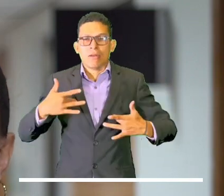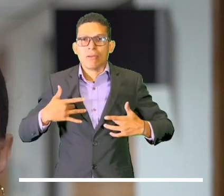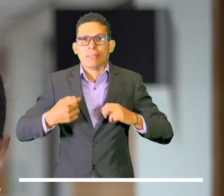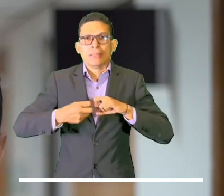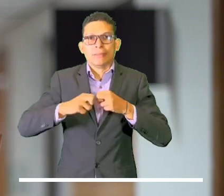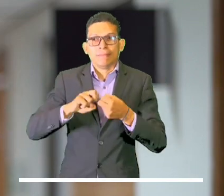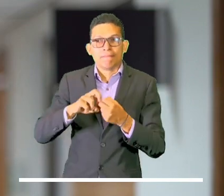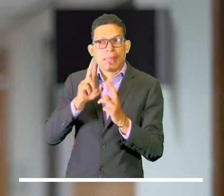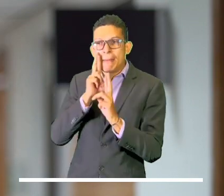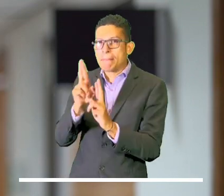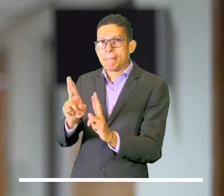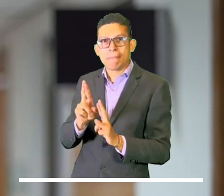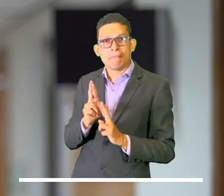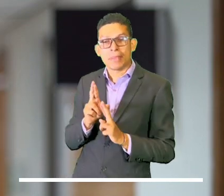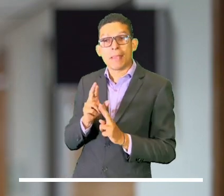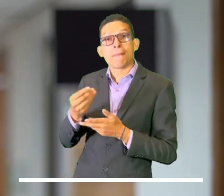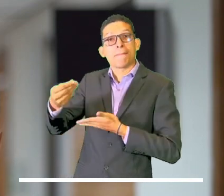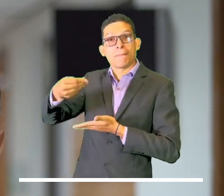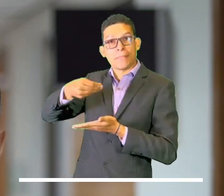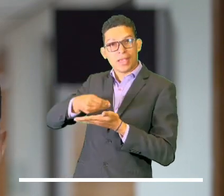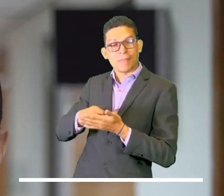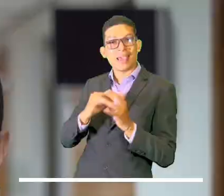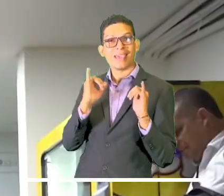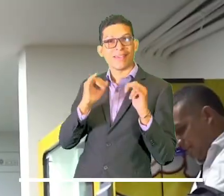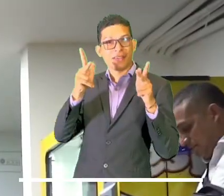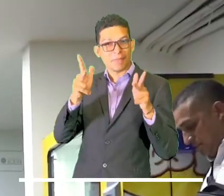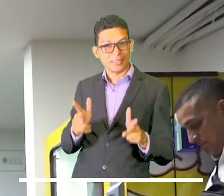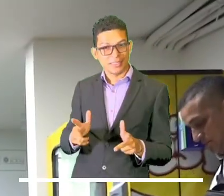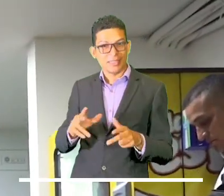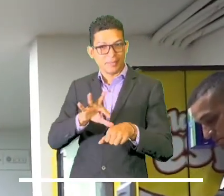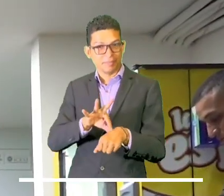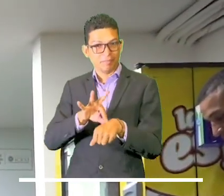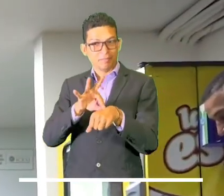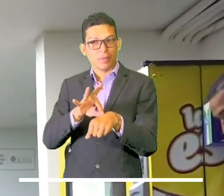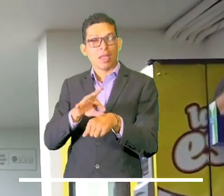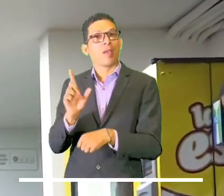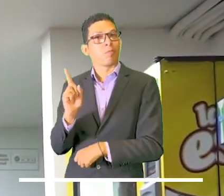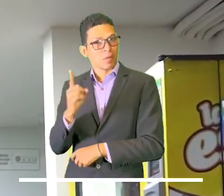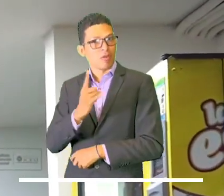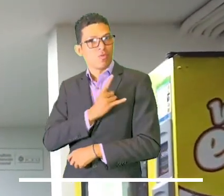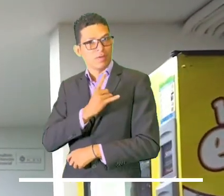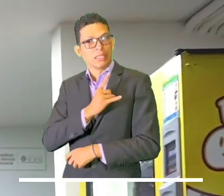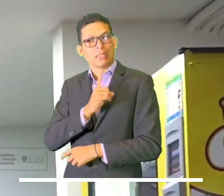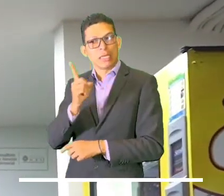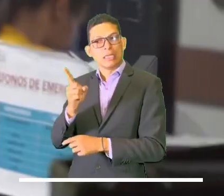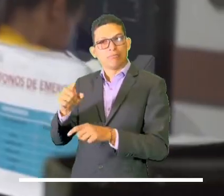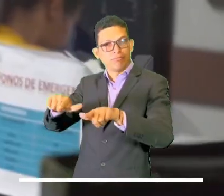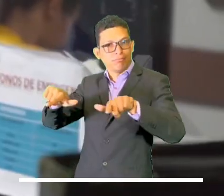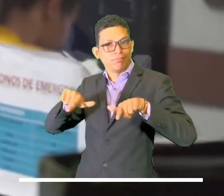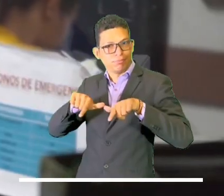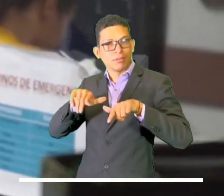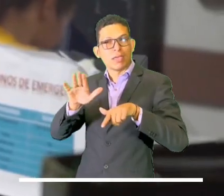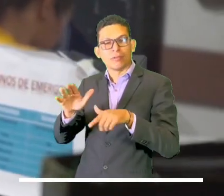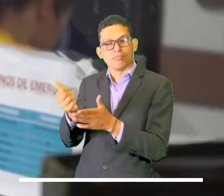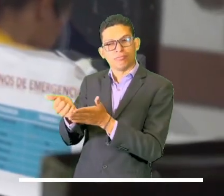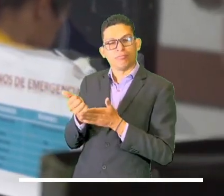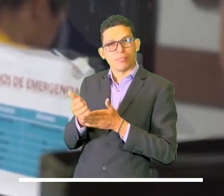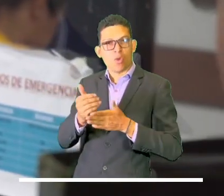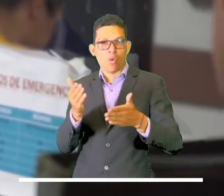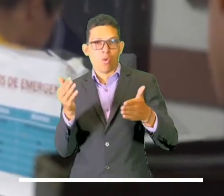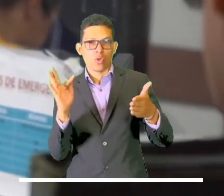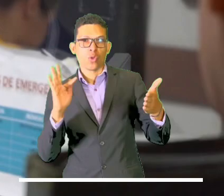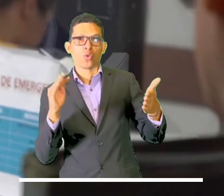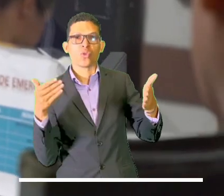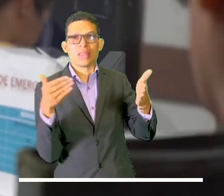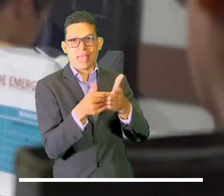me querían reconocer el pago de mis incapacidades médicas. Aquí en la universidad, en el consultorio jurídico, me ayudaron con una tutela